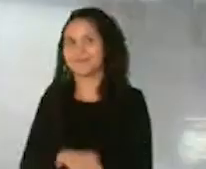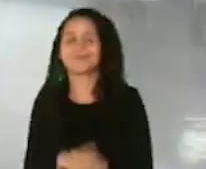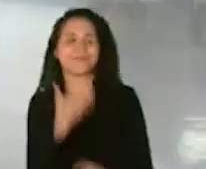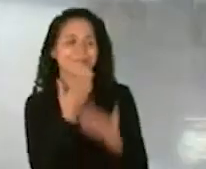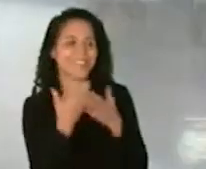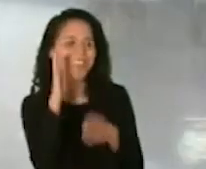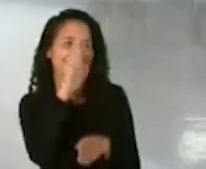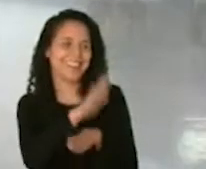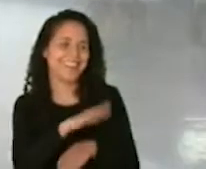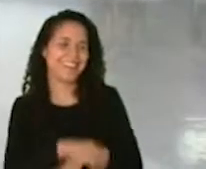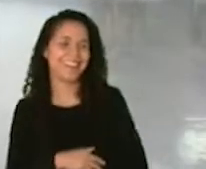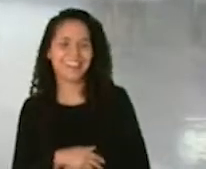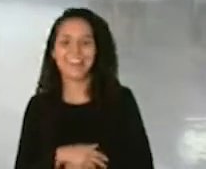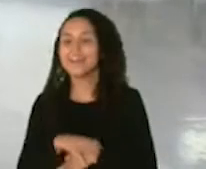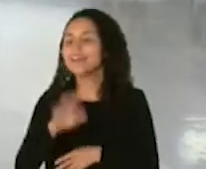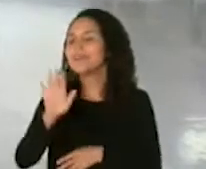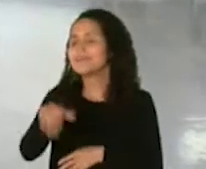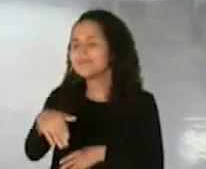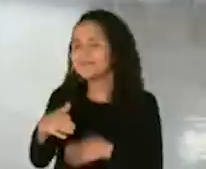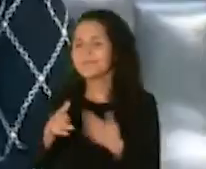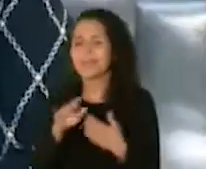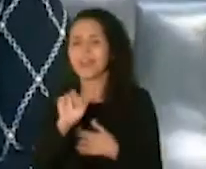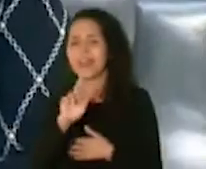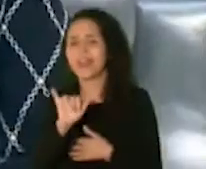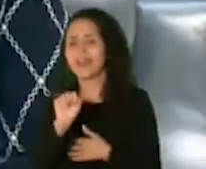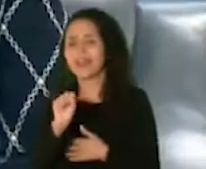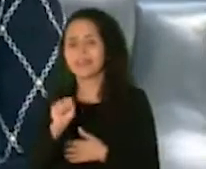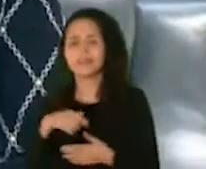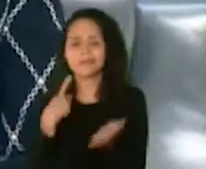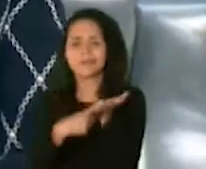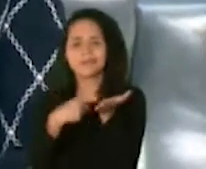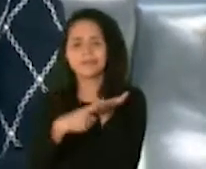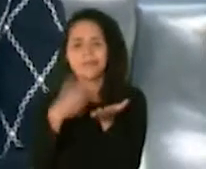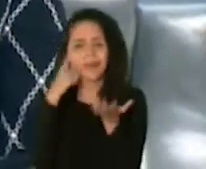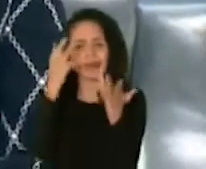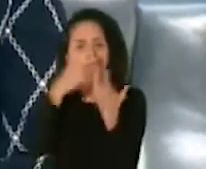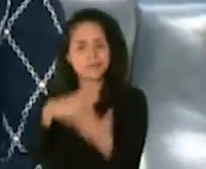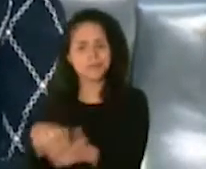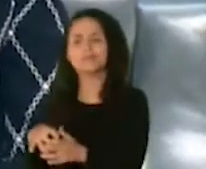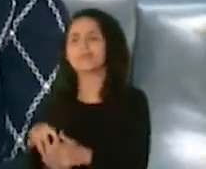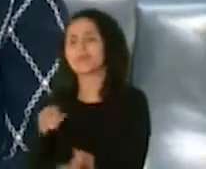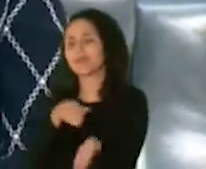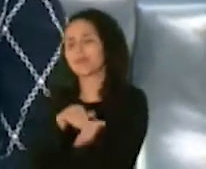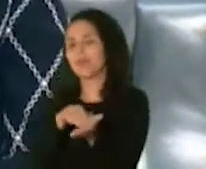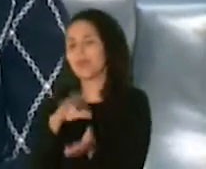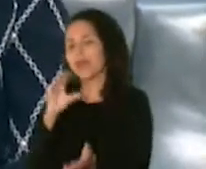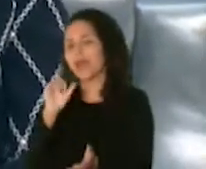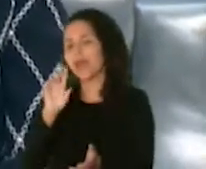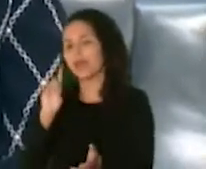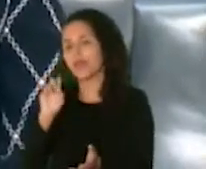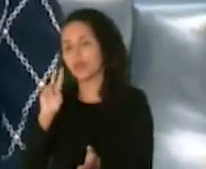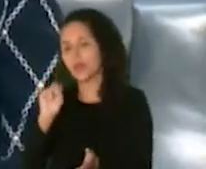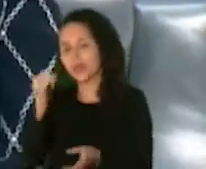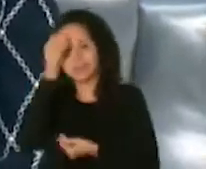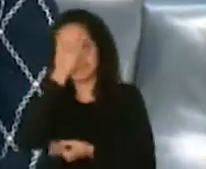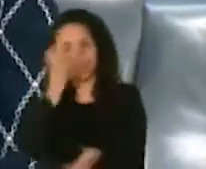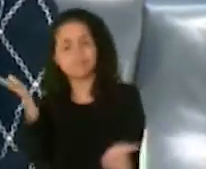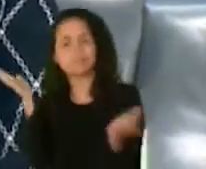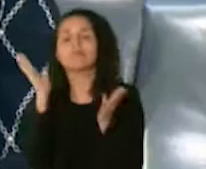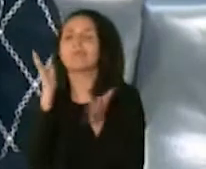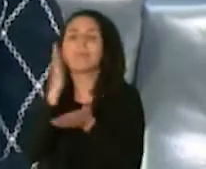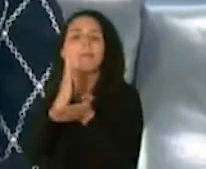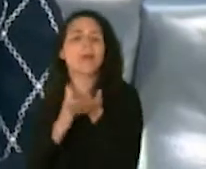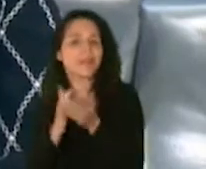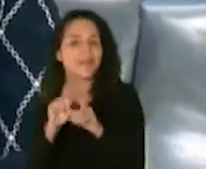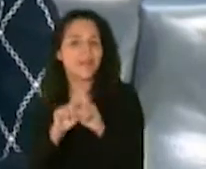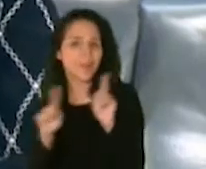Buenas tardes. General Reyes, hablemos un poquito de la logística. La doctora Cardona dio, ¿verdad?, alguna información, pero